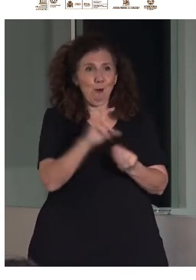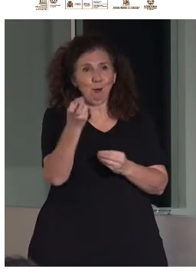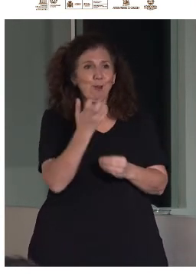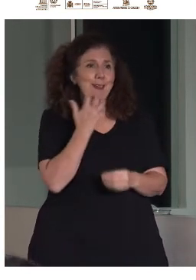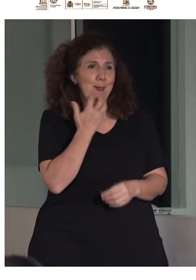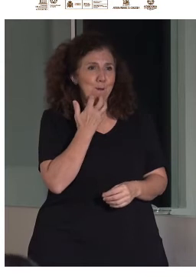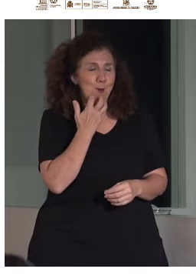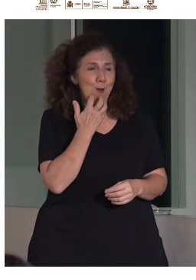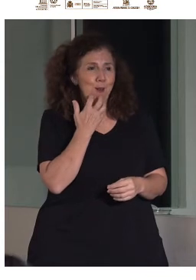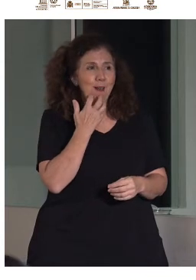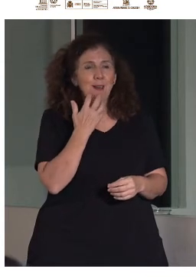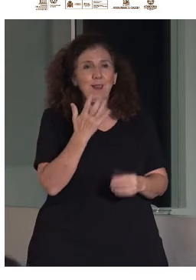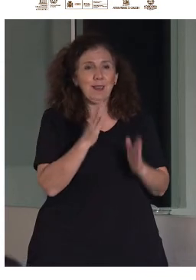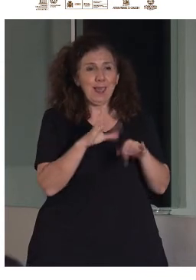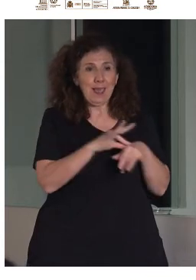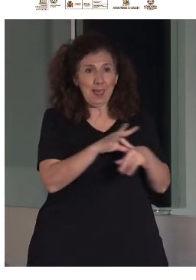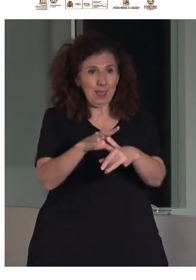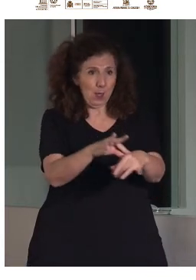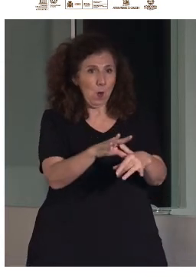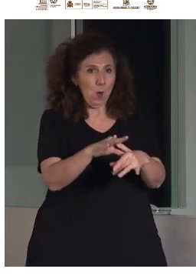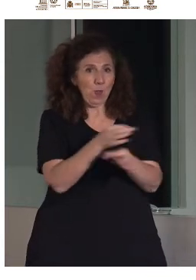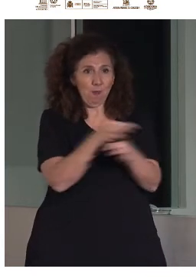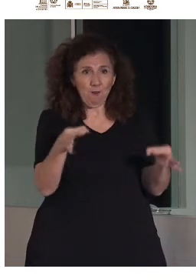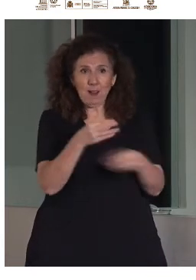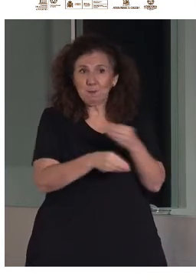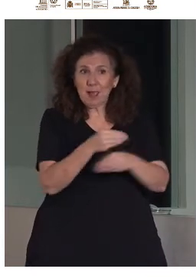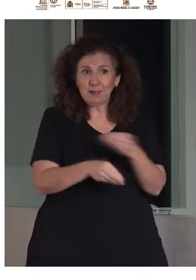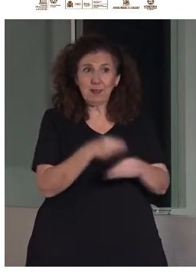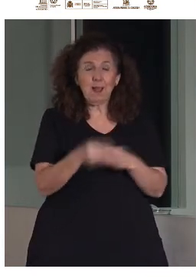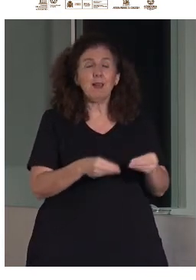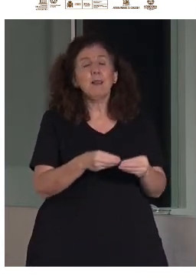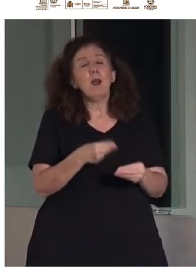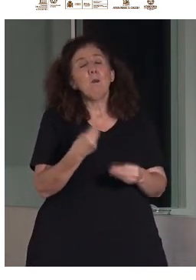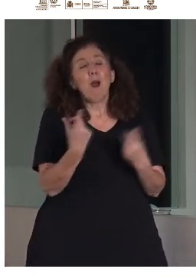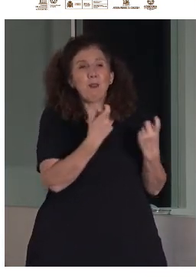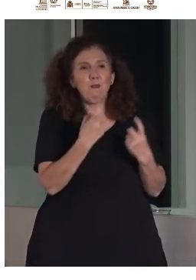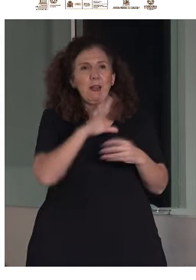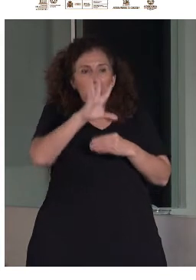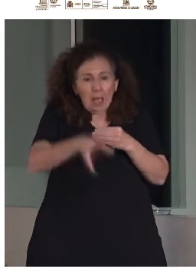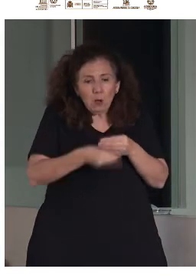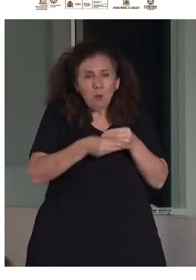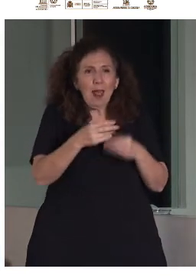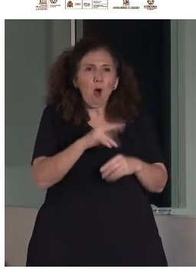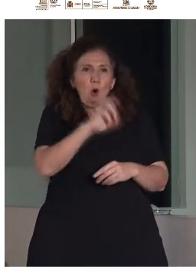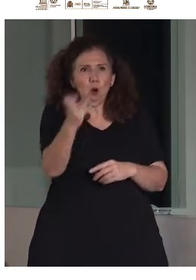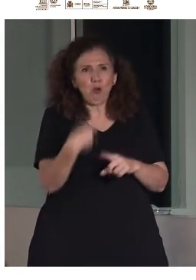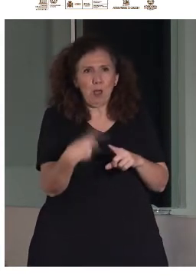necesaria, porque ayer se vio que precisamente el tema de accesibilidad cognitiva quizá era